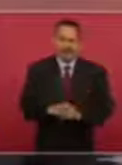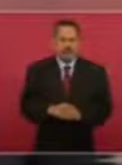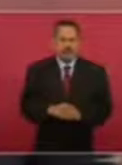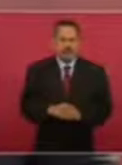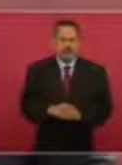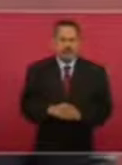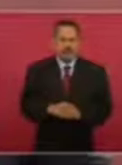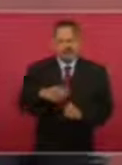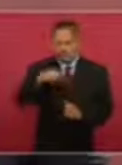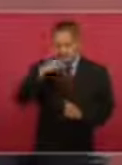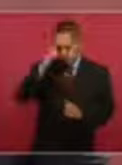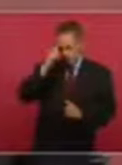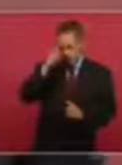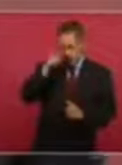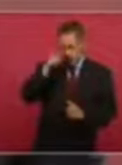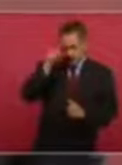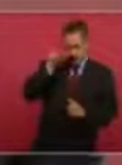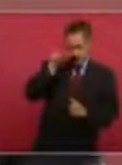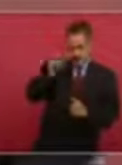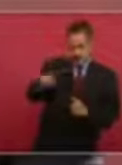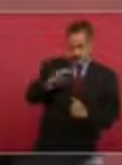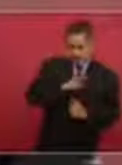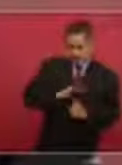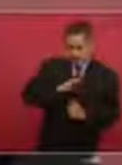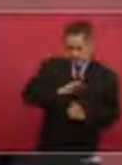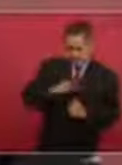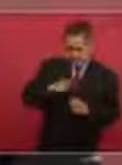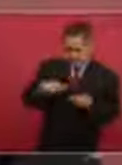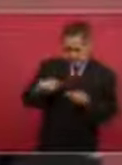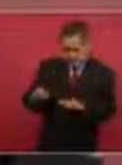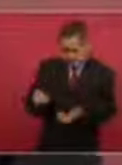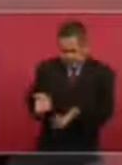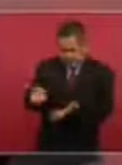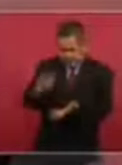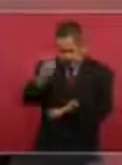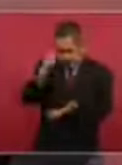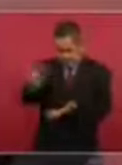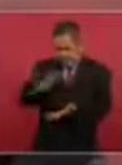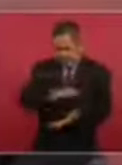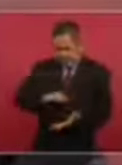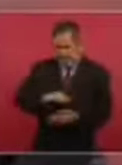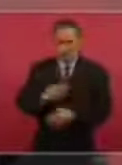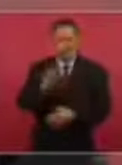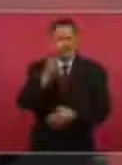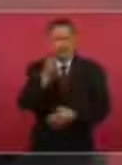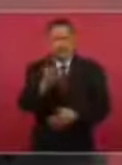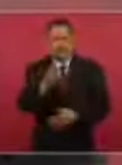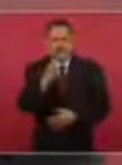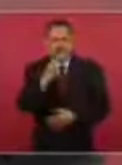Cuando se busca la felicidad de la gente. Ese es el poder.